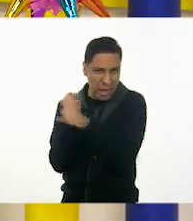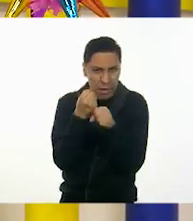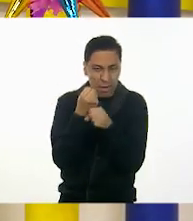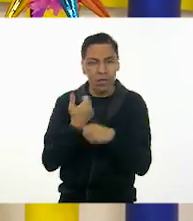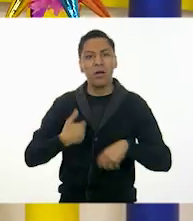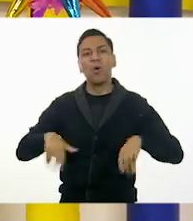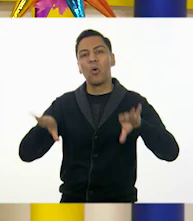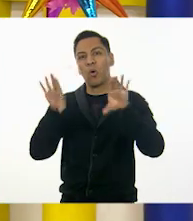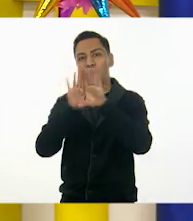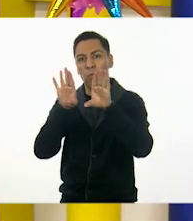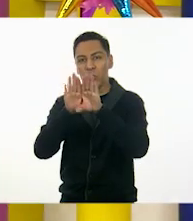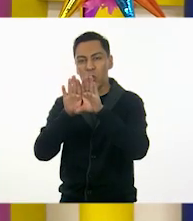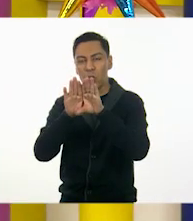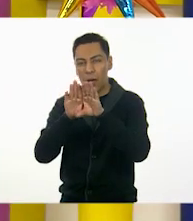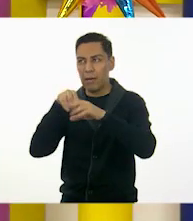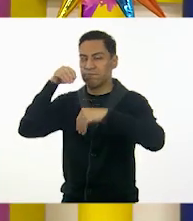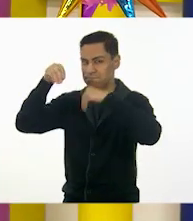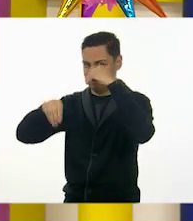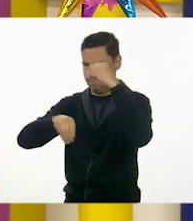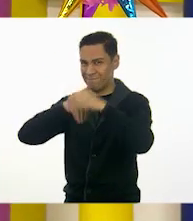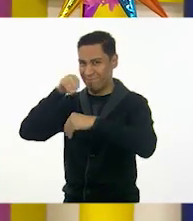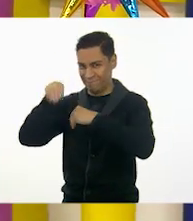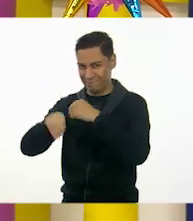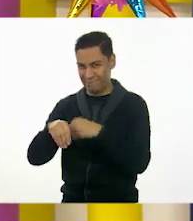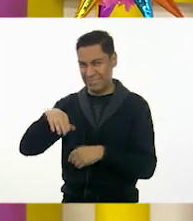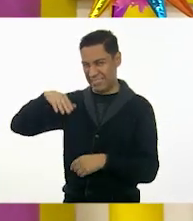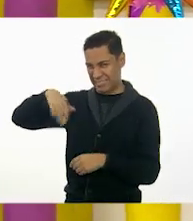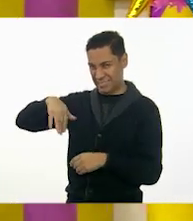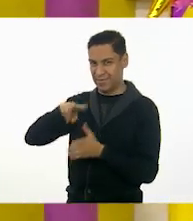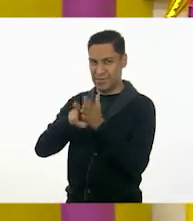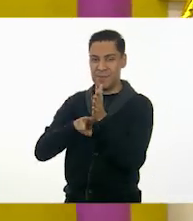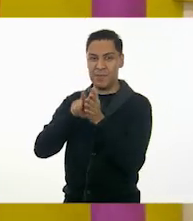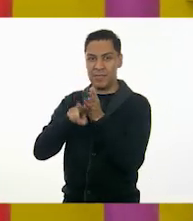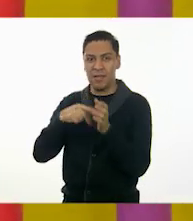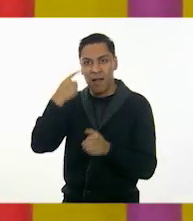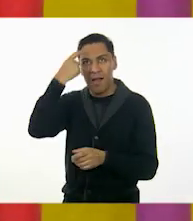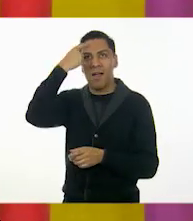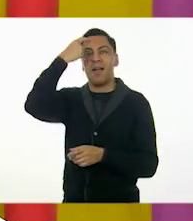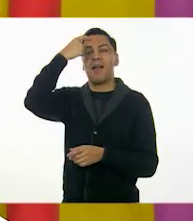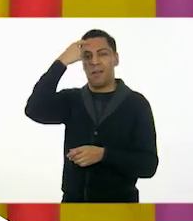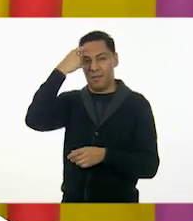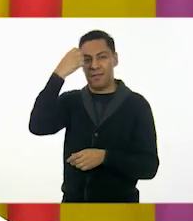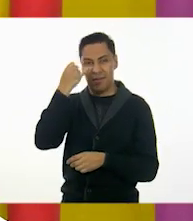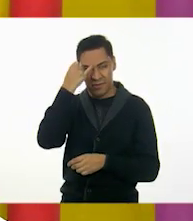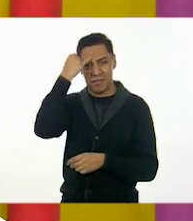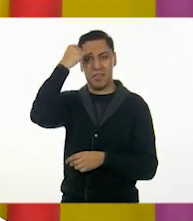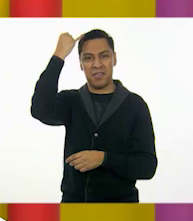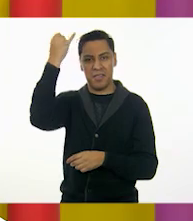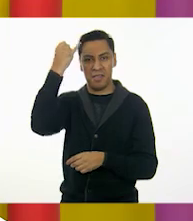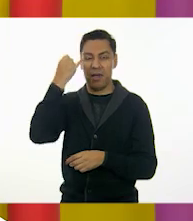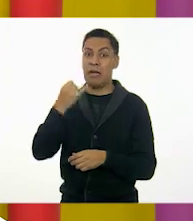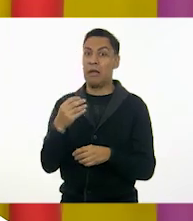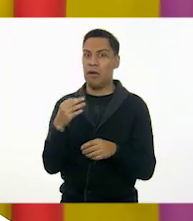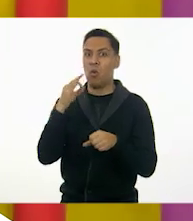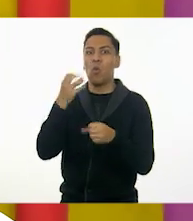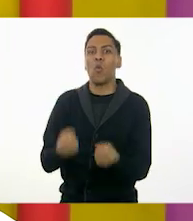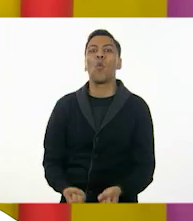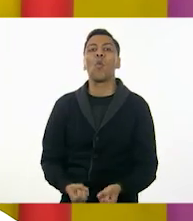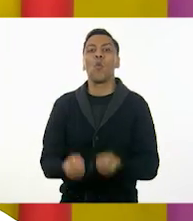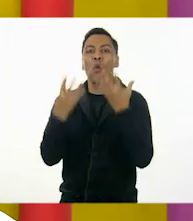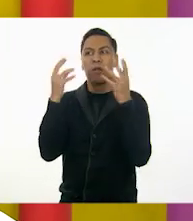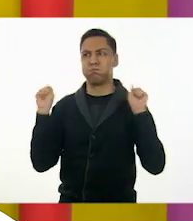más bonitas las piñatas que yo pueda hacer para las posadas de mi casa, que ahora nada más vamos a hacer muy poquitos para